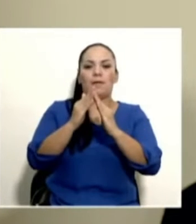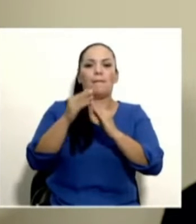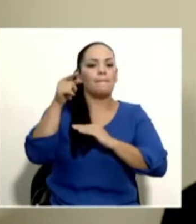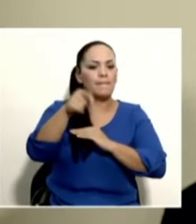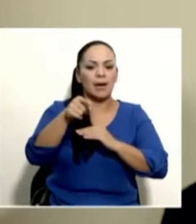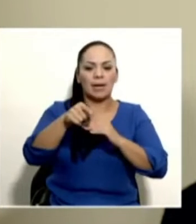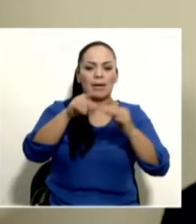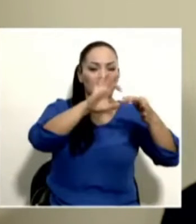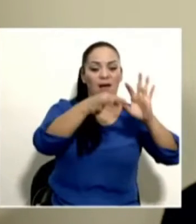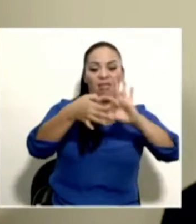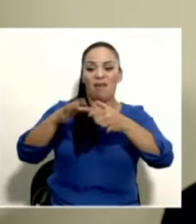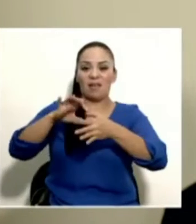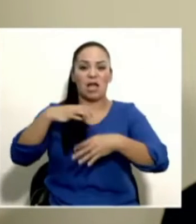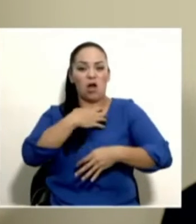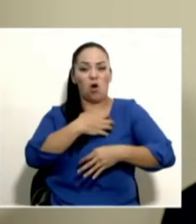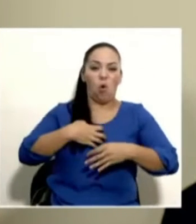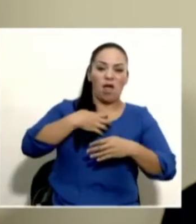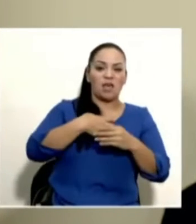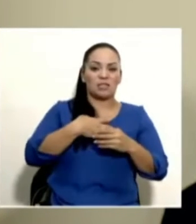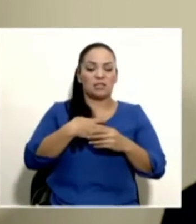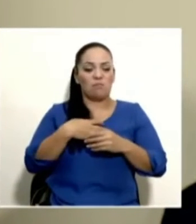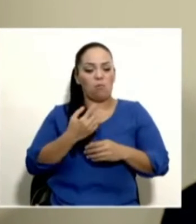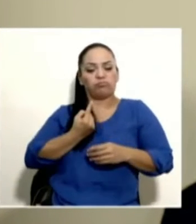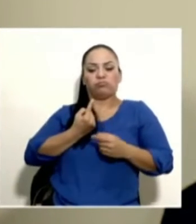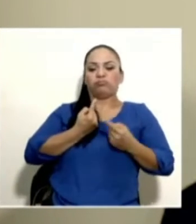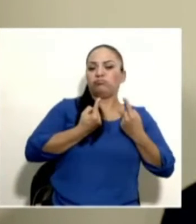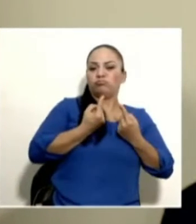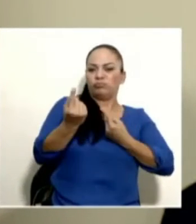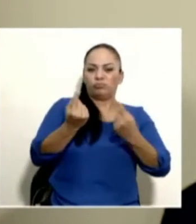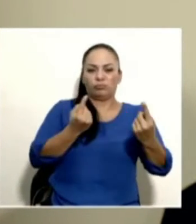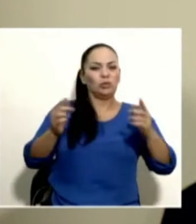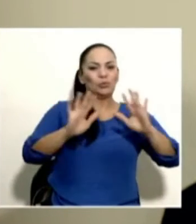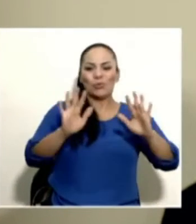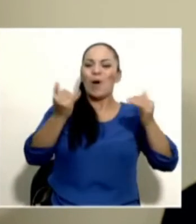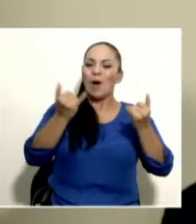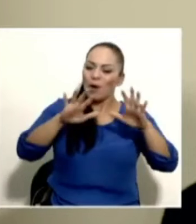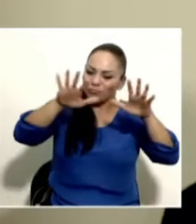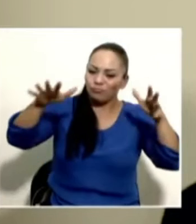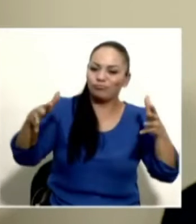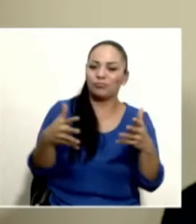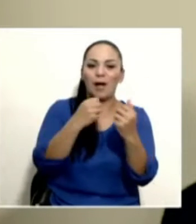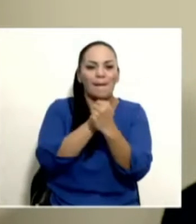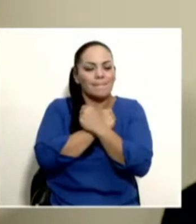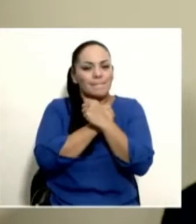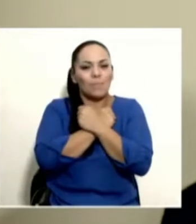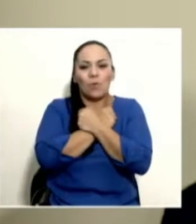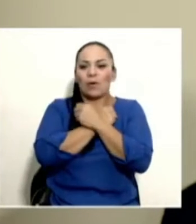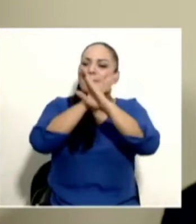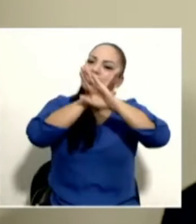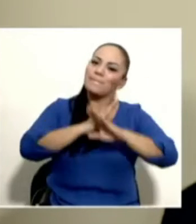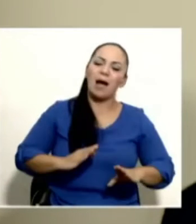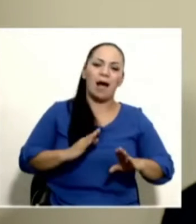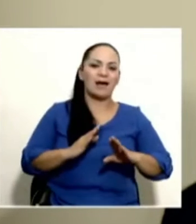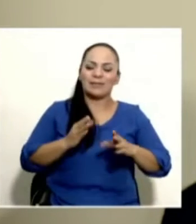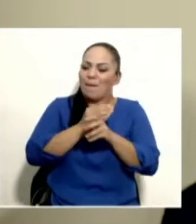las cadenas del egoísmo e individualismo y hagamos una revolución del amor que la paz corra como un